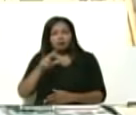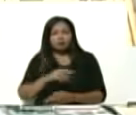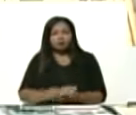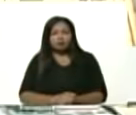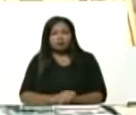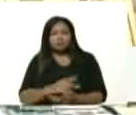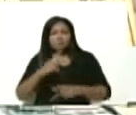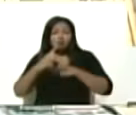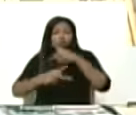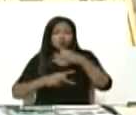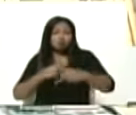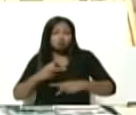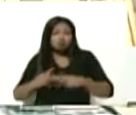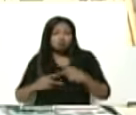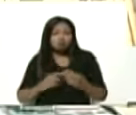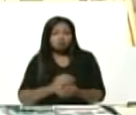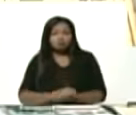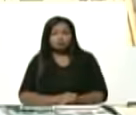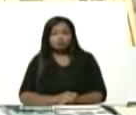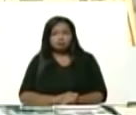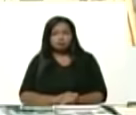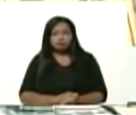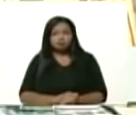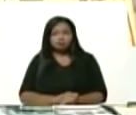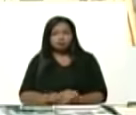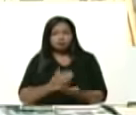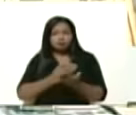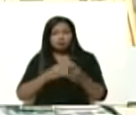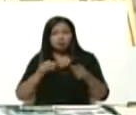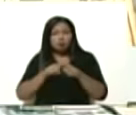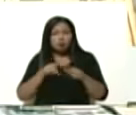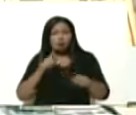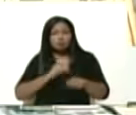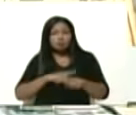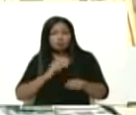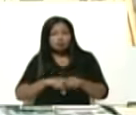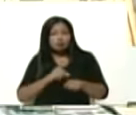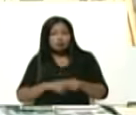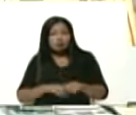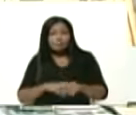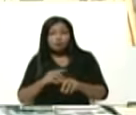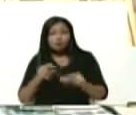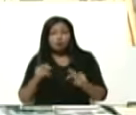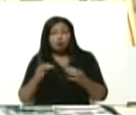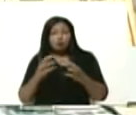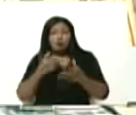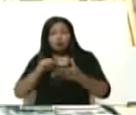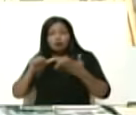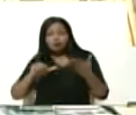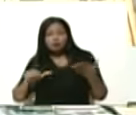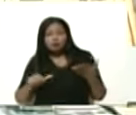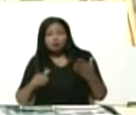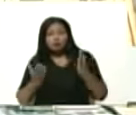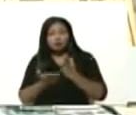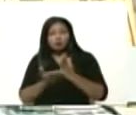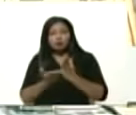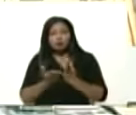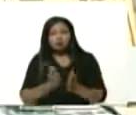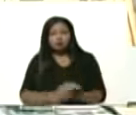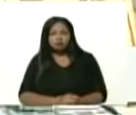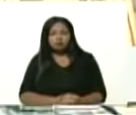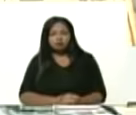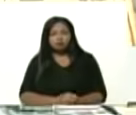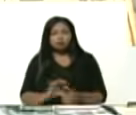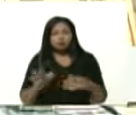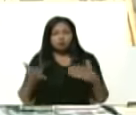produciendo, con previsión y con tiempo, los artículos escolares para